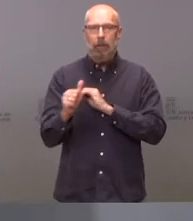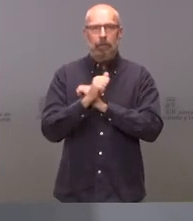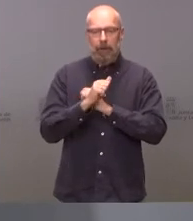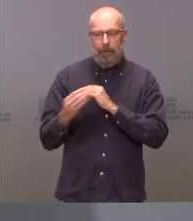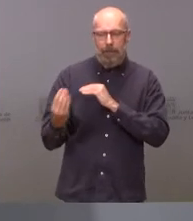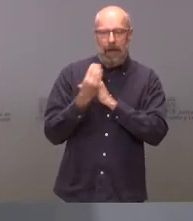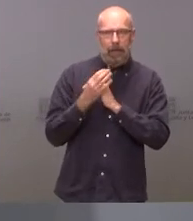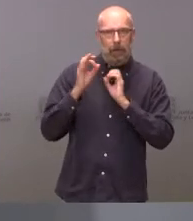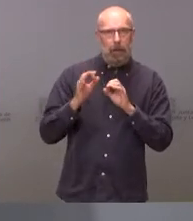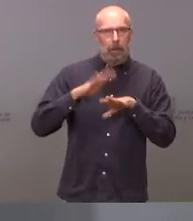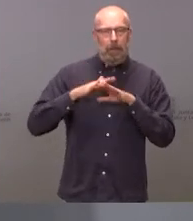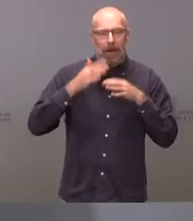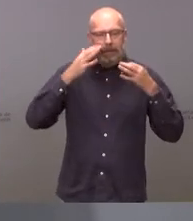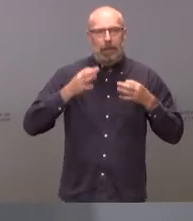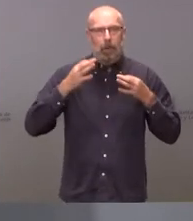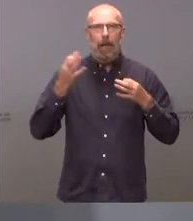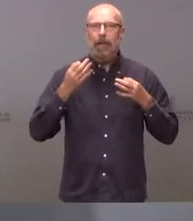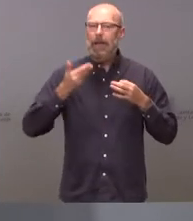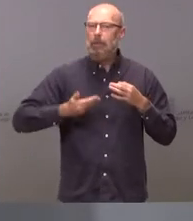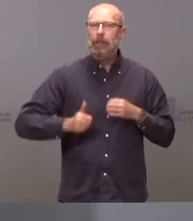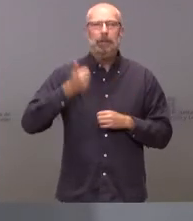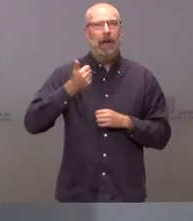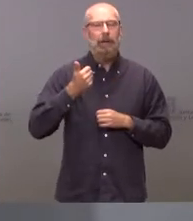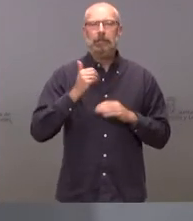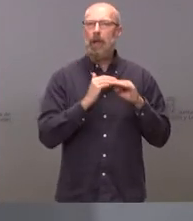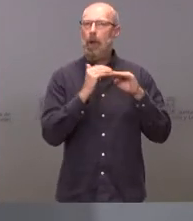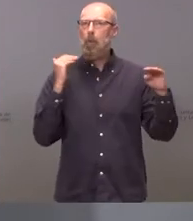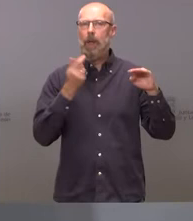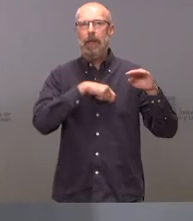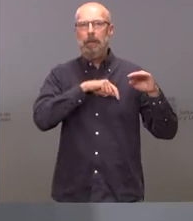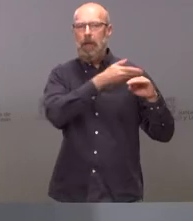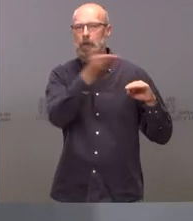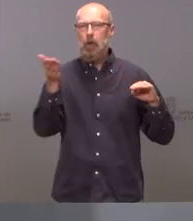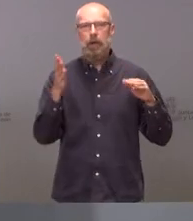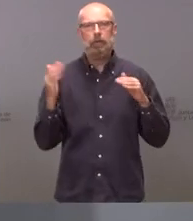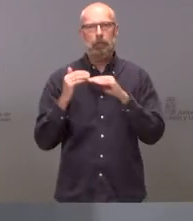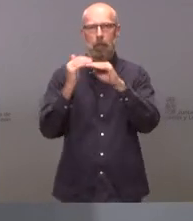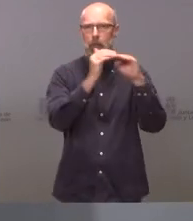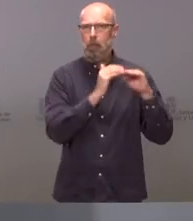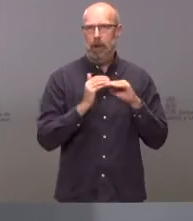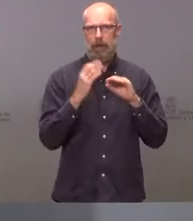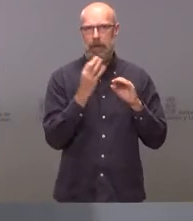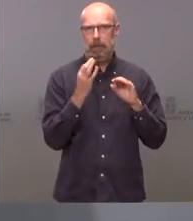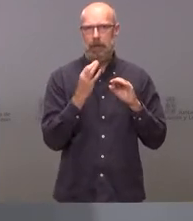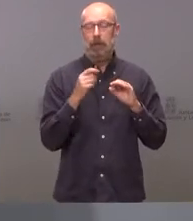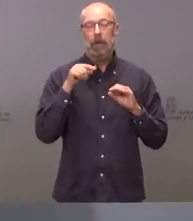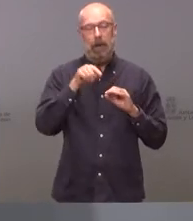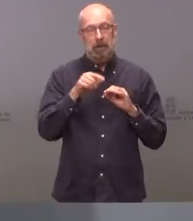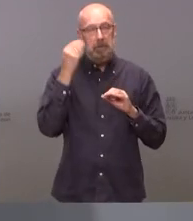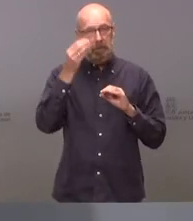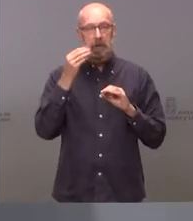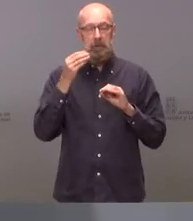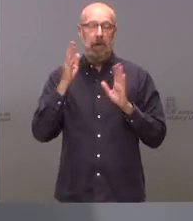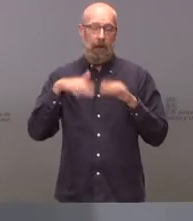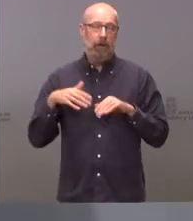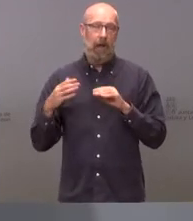asegure lo más importante que es la igualdad entre los españoles y yo creo que en eso nos vamos a encontrar todos